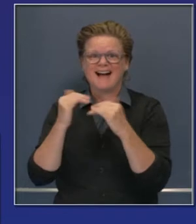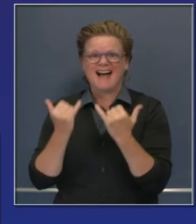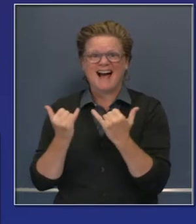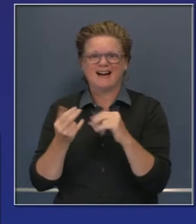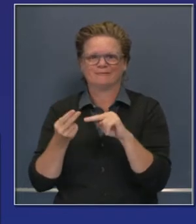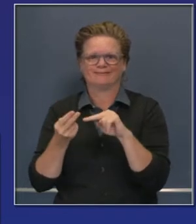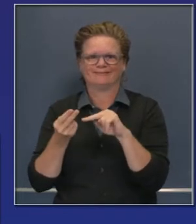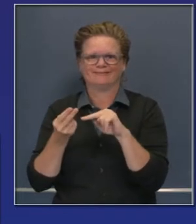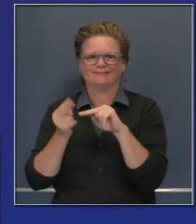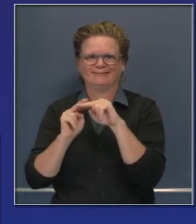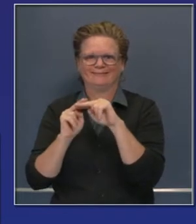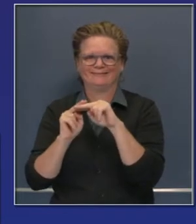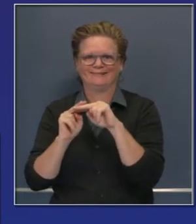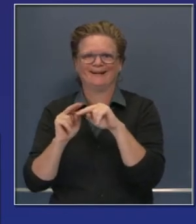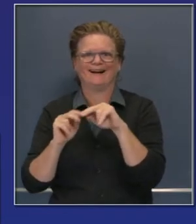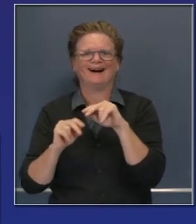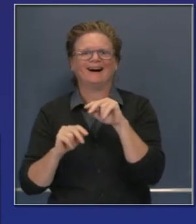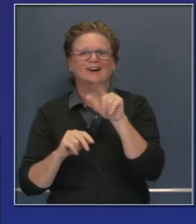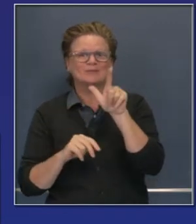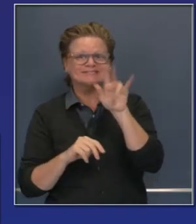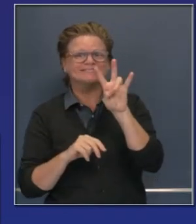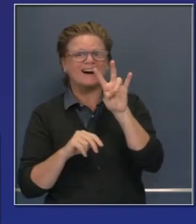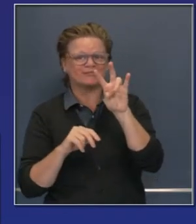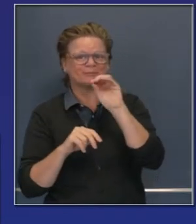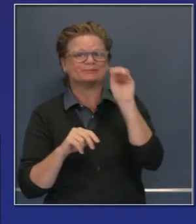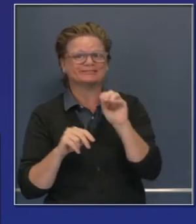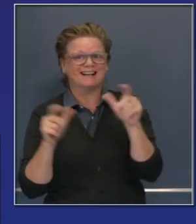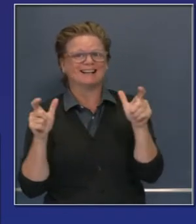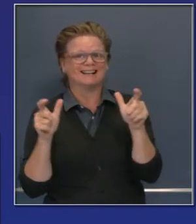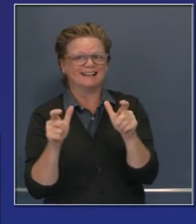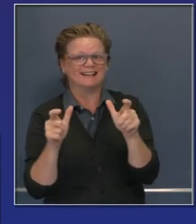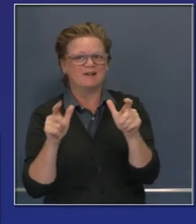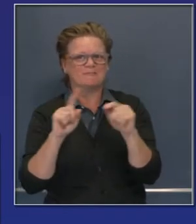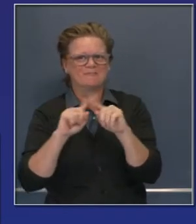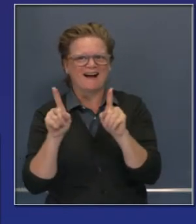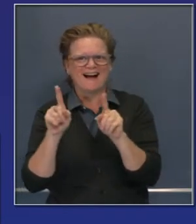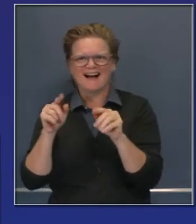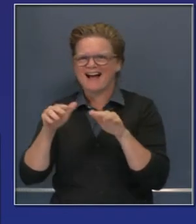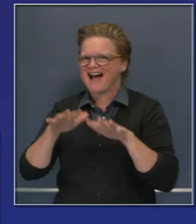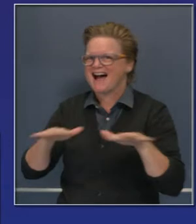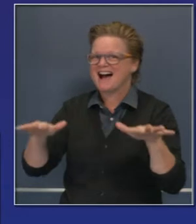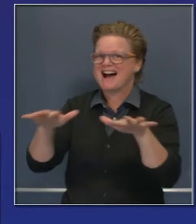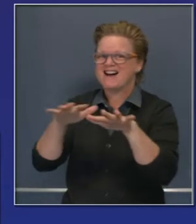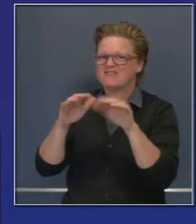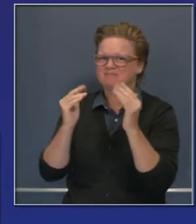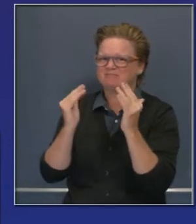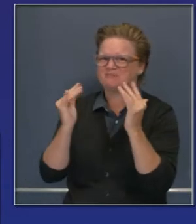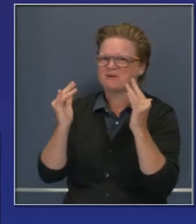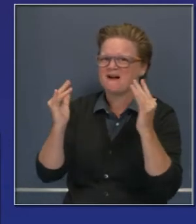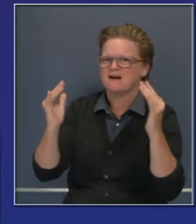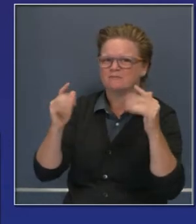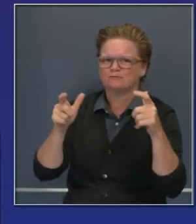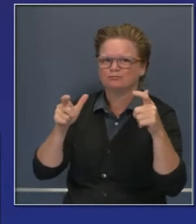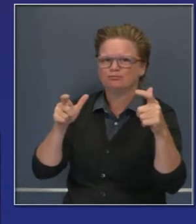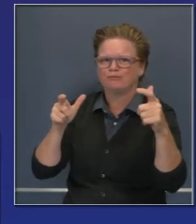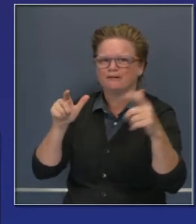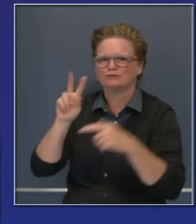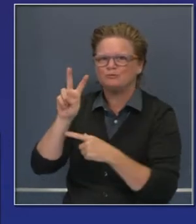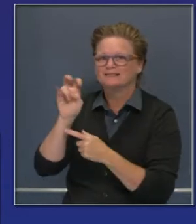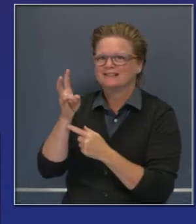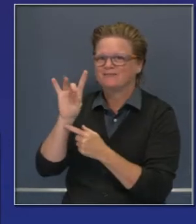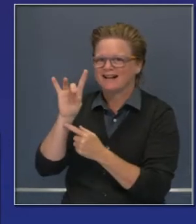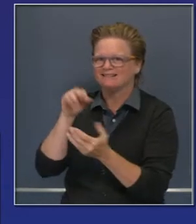278,000 acres quemados. Quiero resaltar algunos otros incendios que merecen la